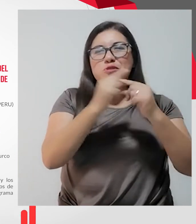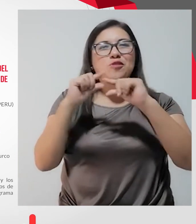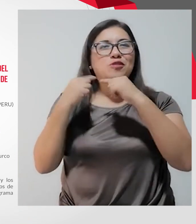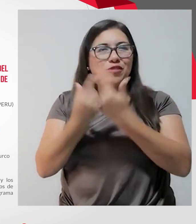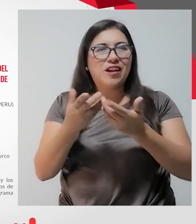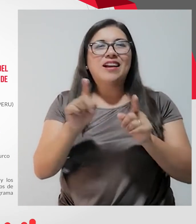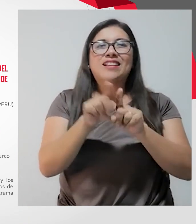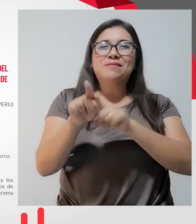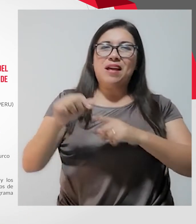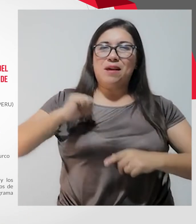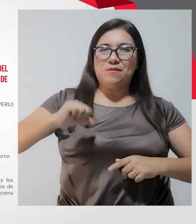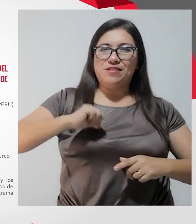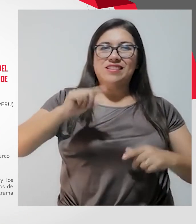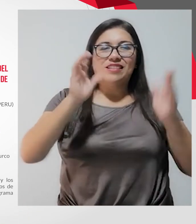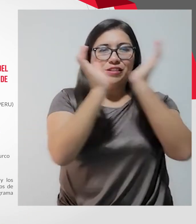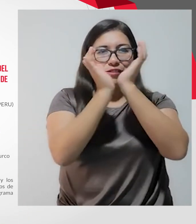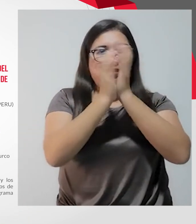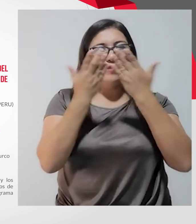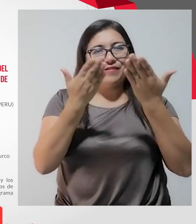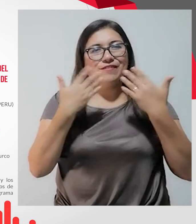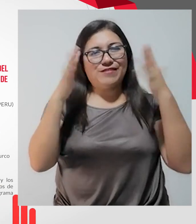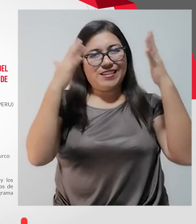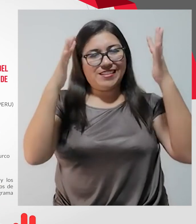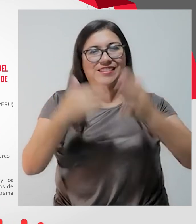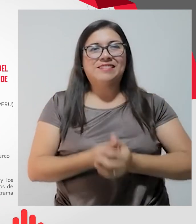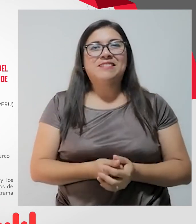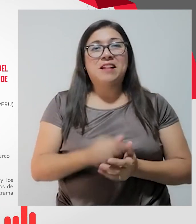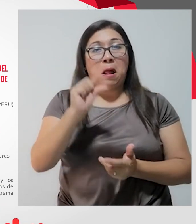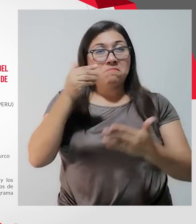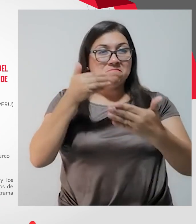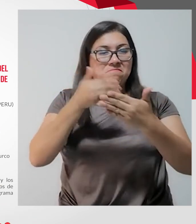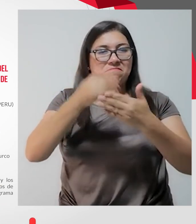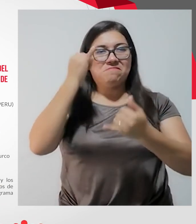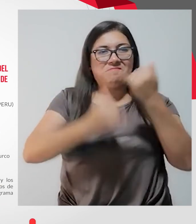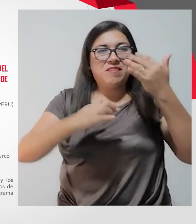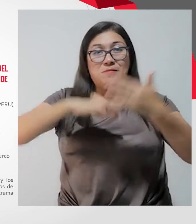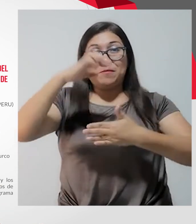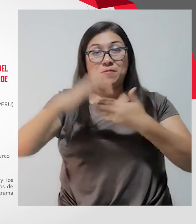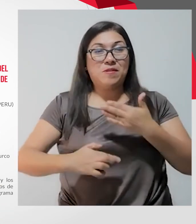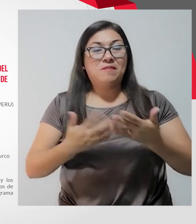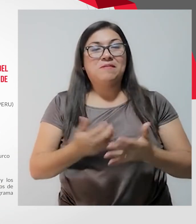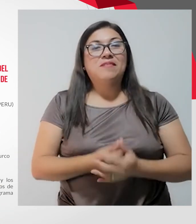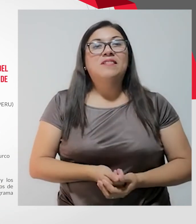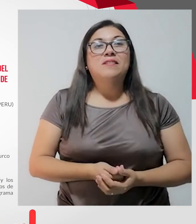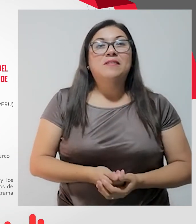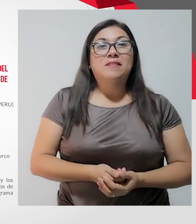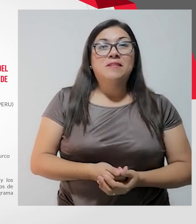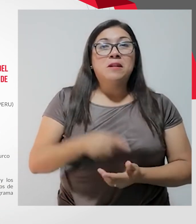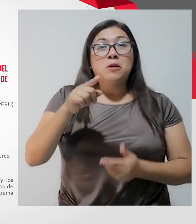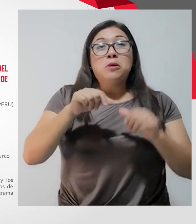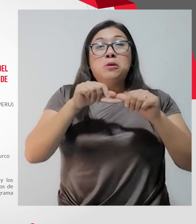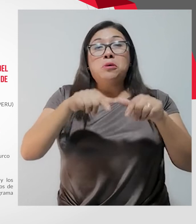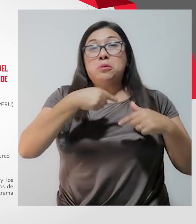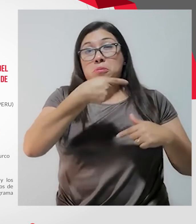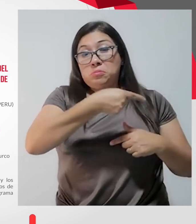a la Municipalidad de Surco. Vamos llegando al final del programa Enrique. Durante la semana